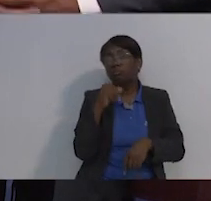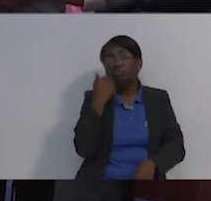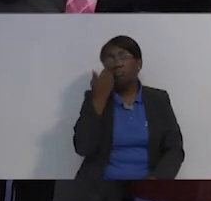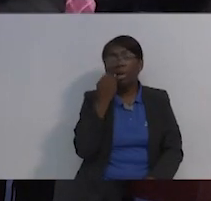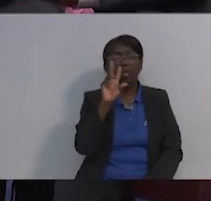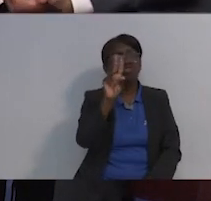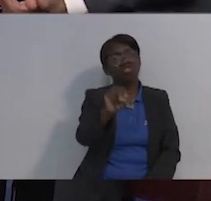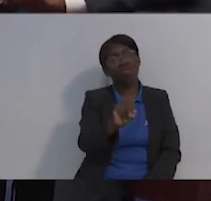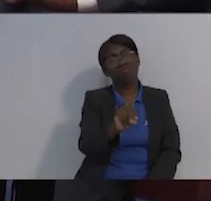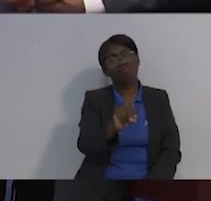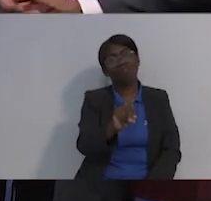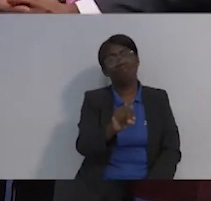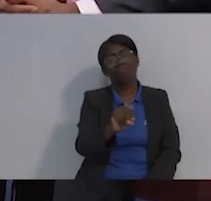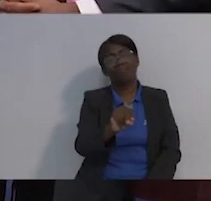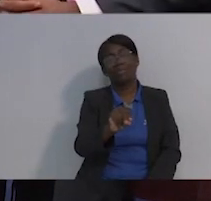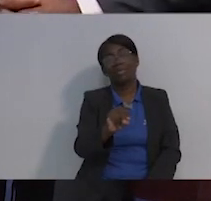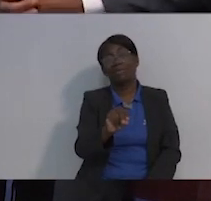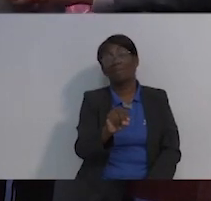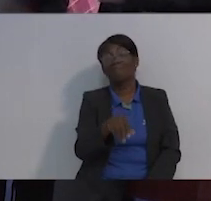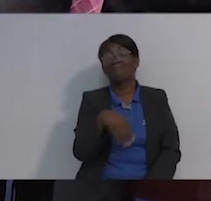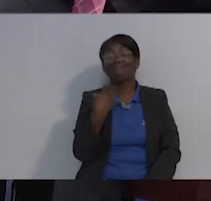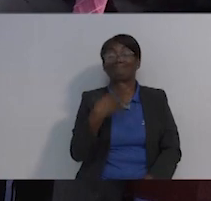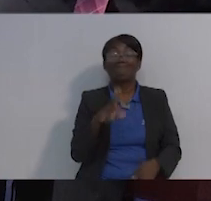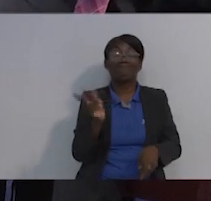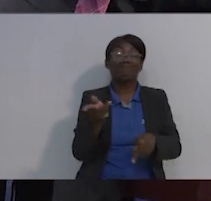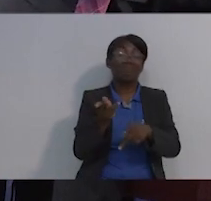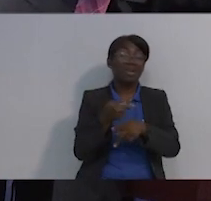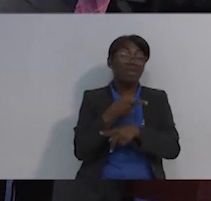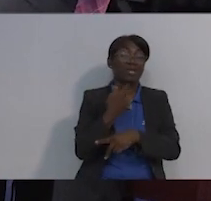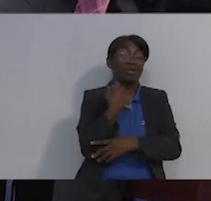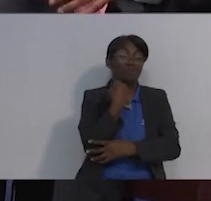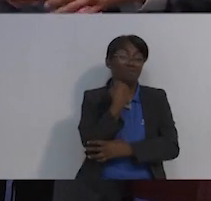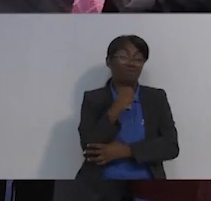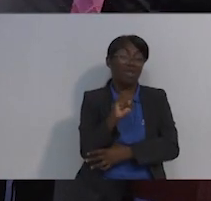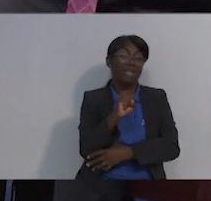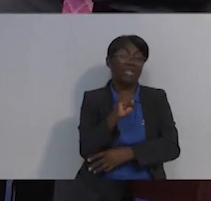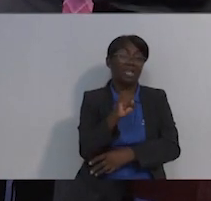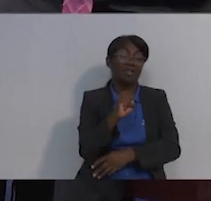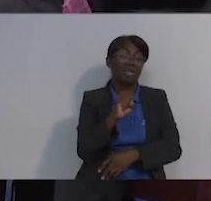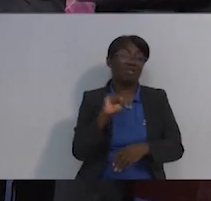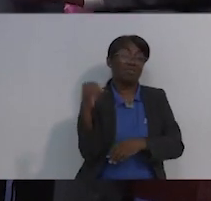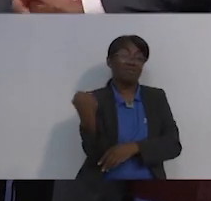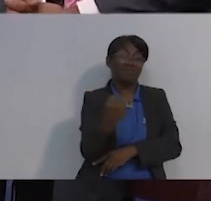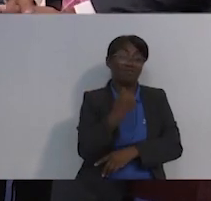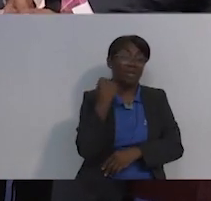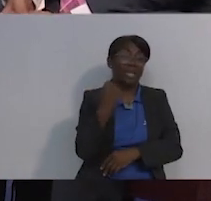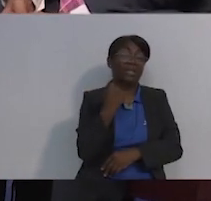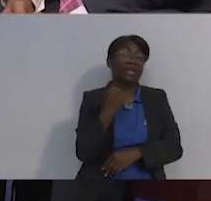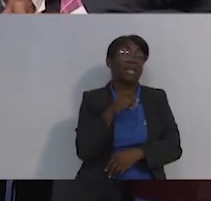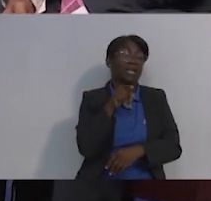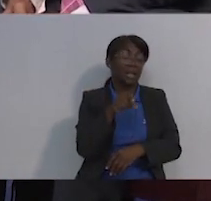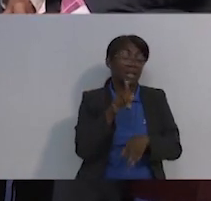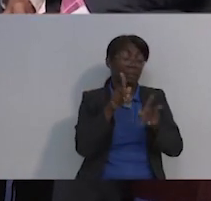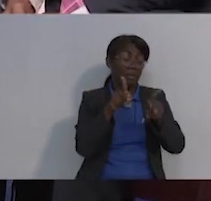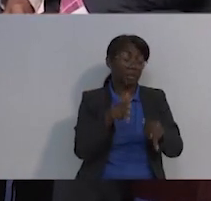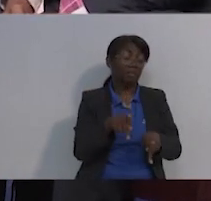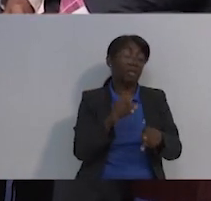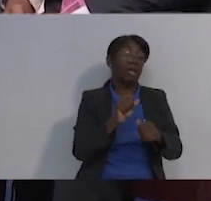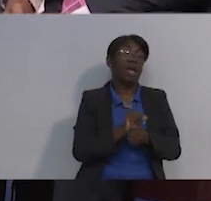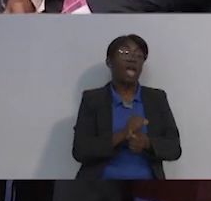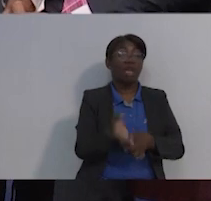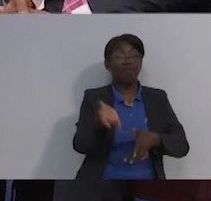nosotros o tratamos que los pacientes lo entiendan es que para una enfermedad agresiva que mata, los tratamientos también son muy agresivos.